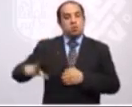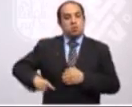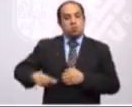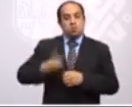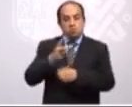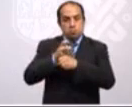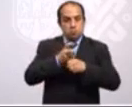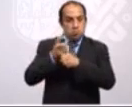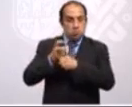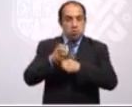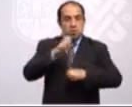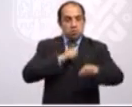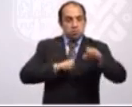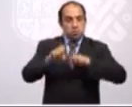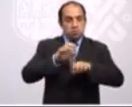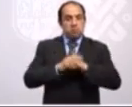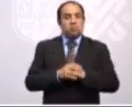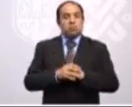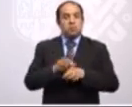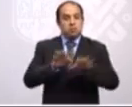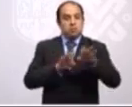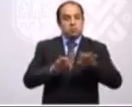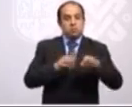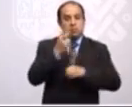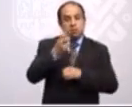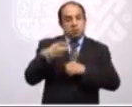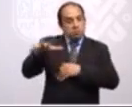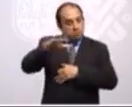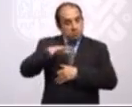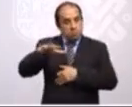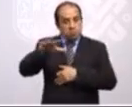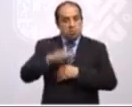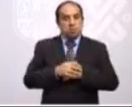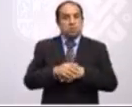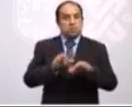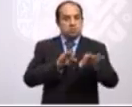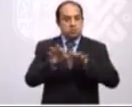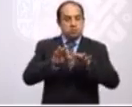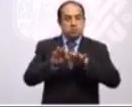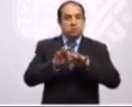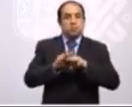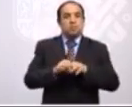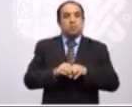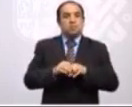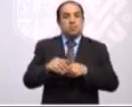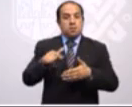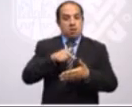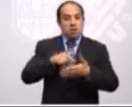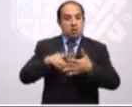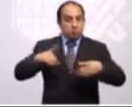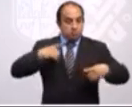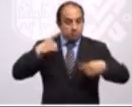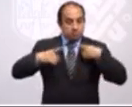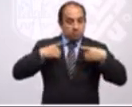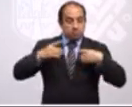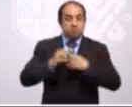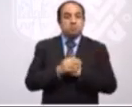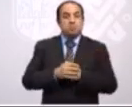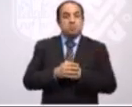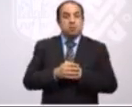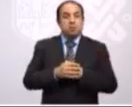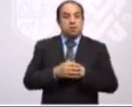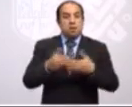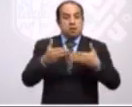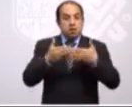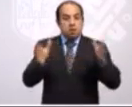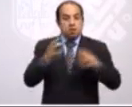empresas que se dedican a este ramo de la operación de parques de diversiones y abrió esta